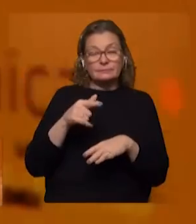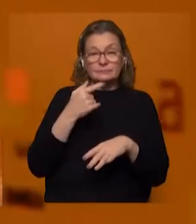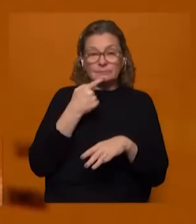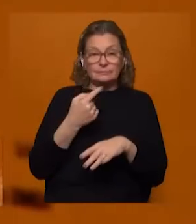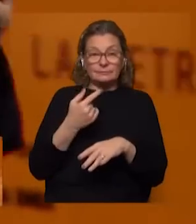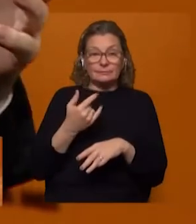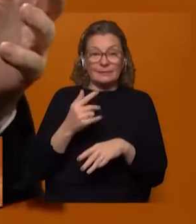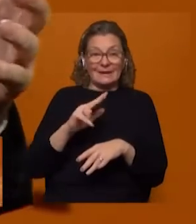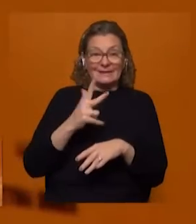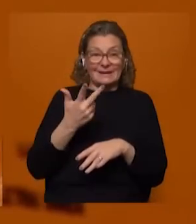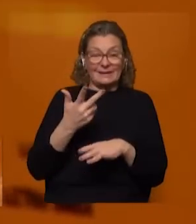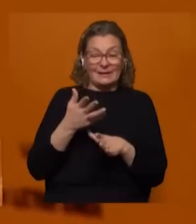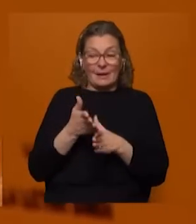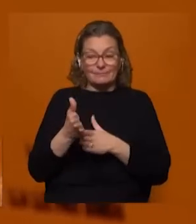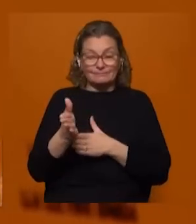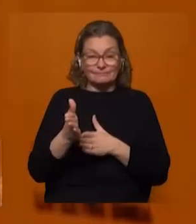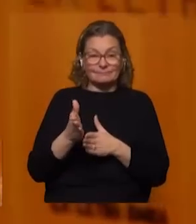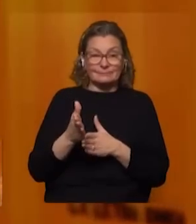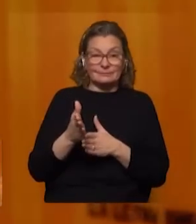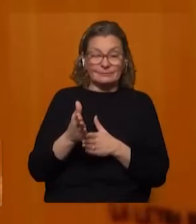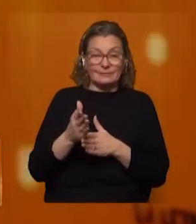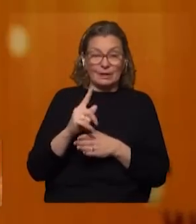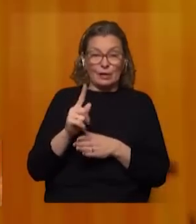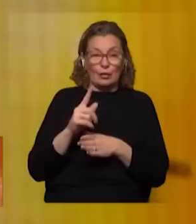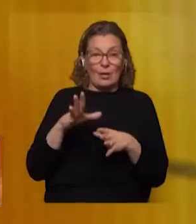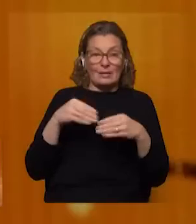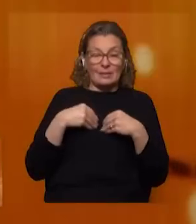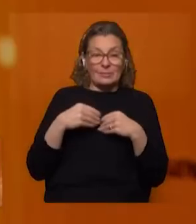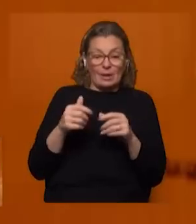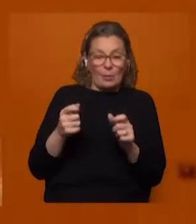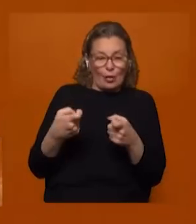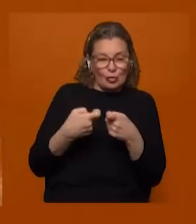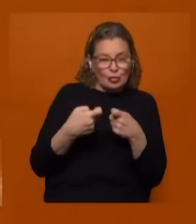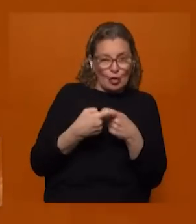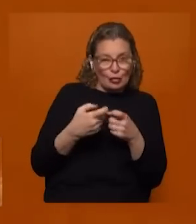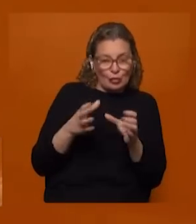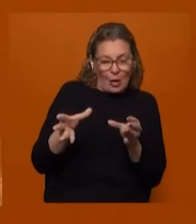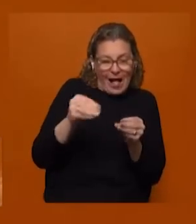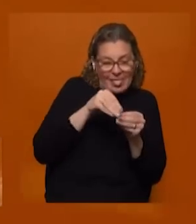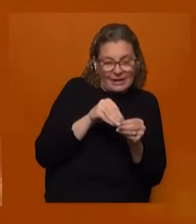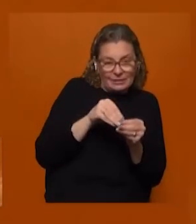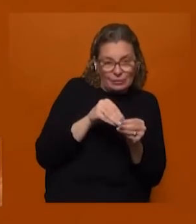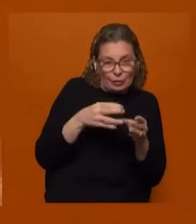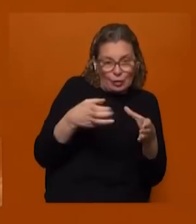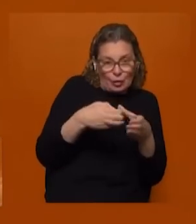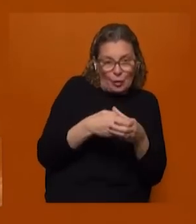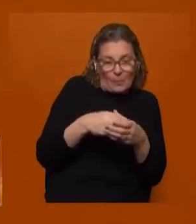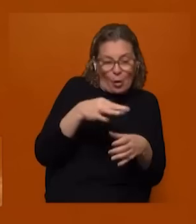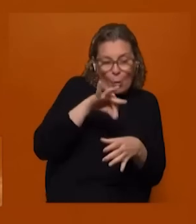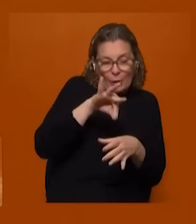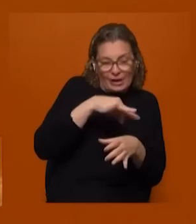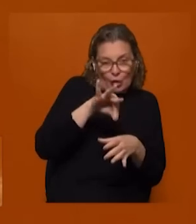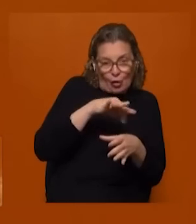es una tercera vía que rechaza ser digamos englobado en un paquete único